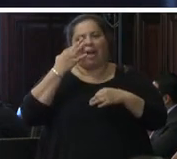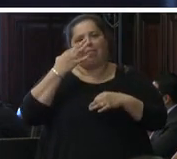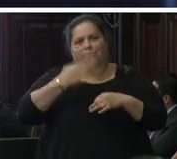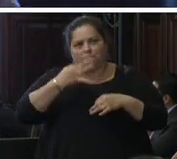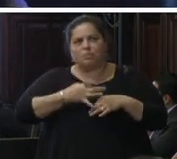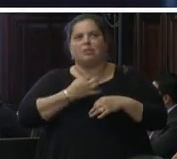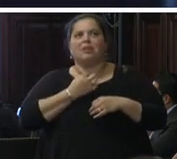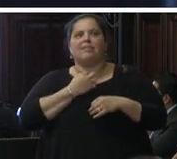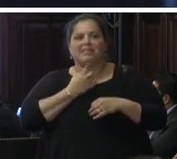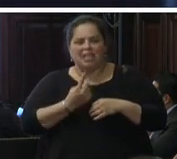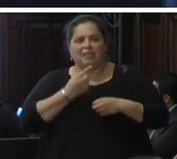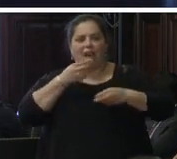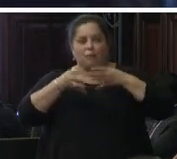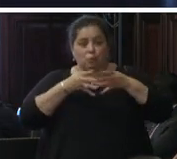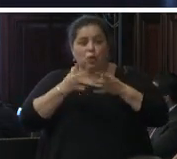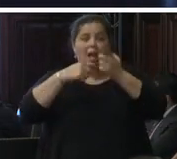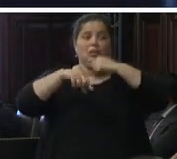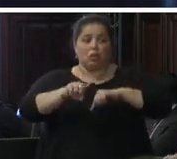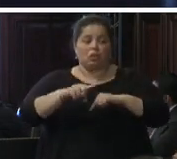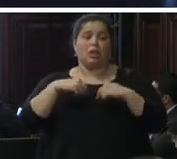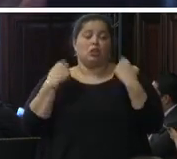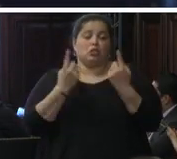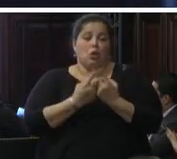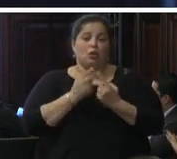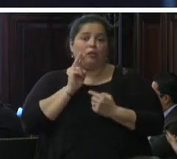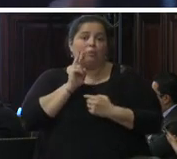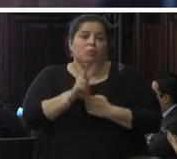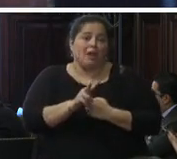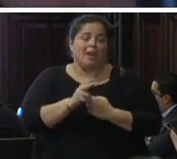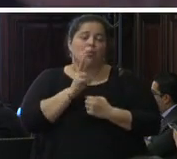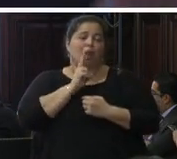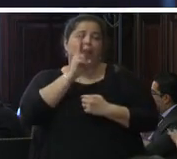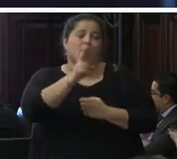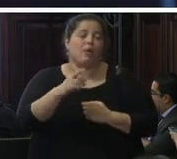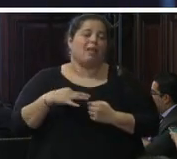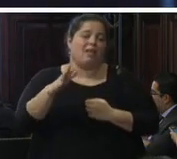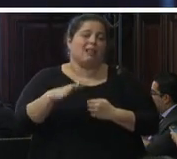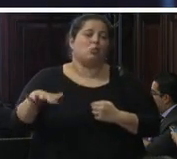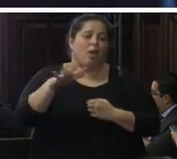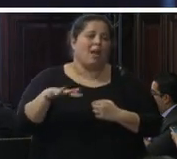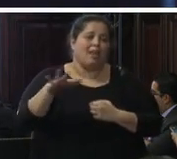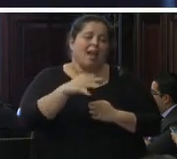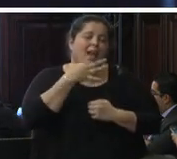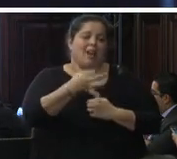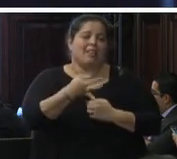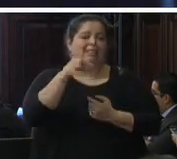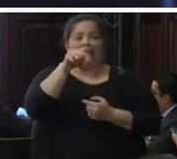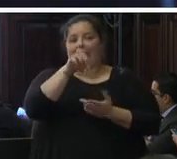nos vamos a ver también con una respuesta ciudadana que dice el sistema no sirve